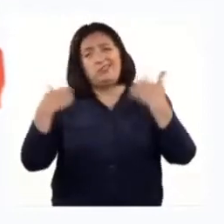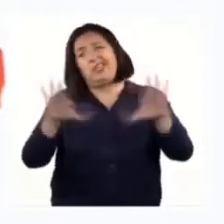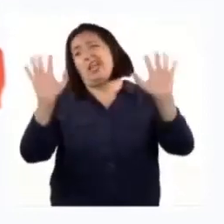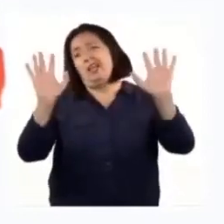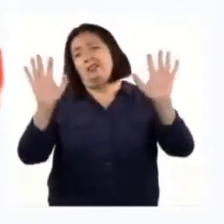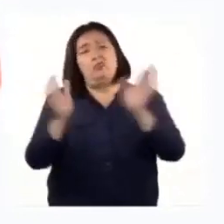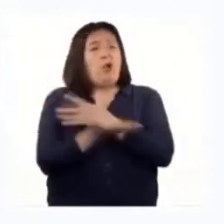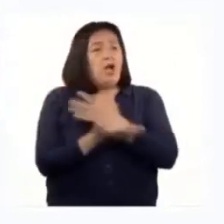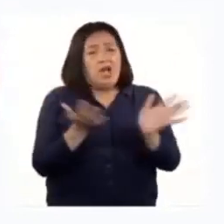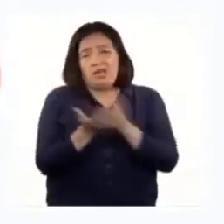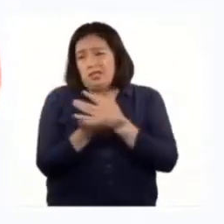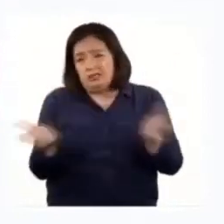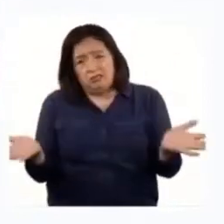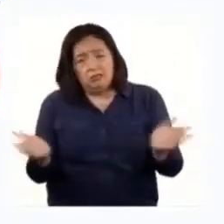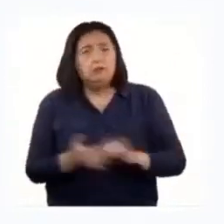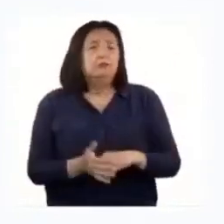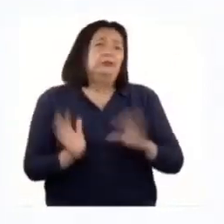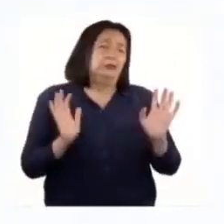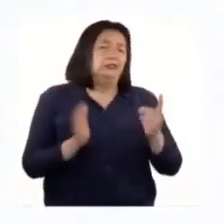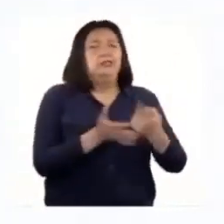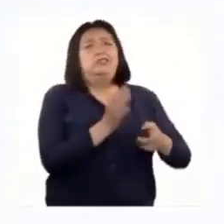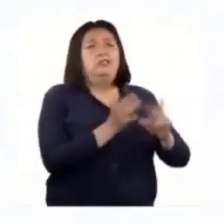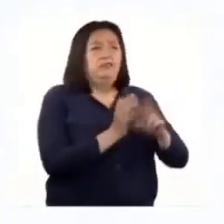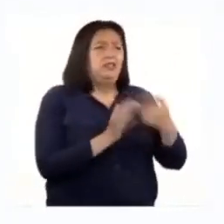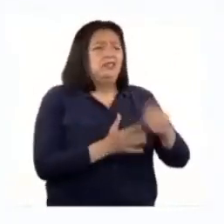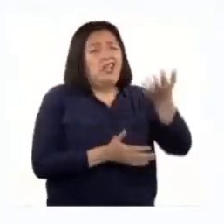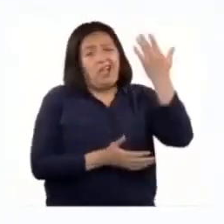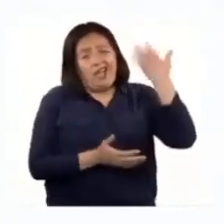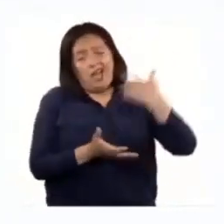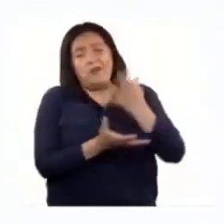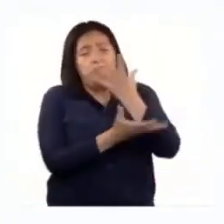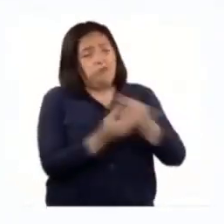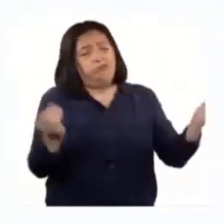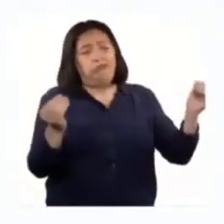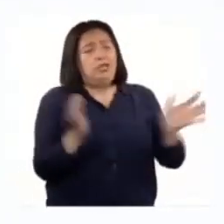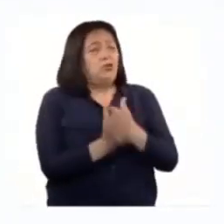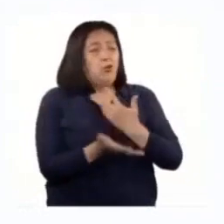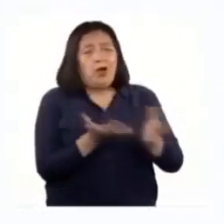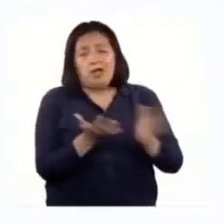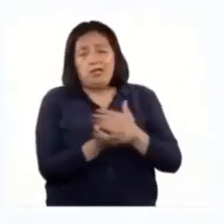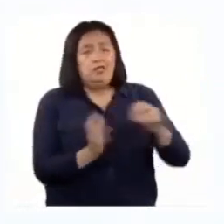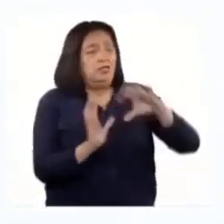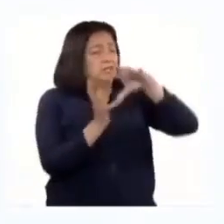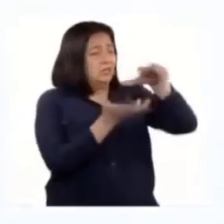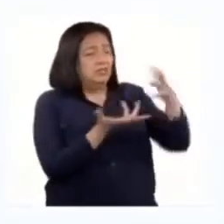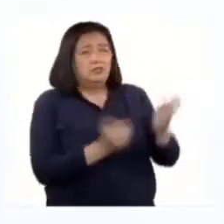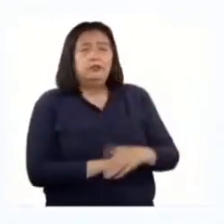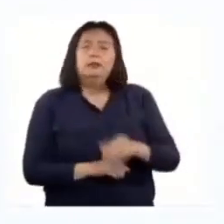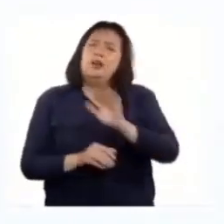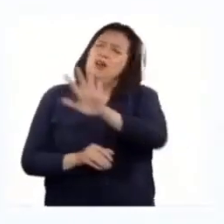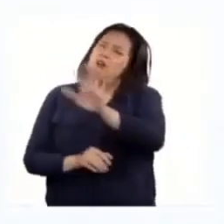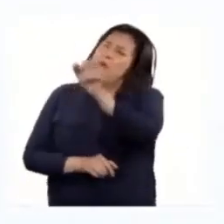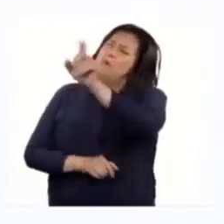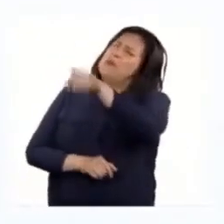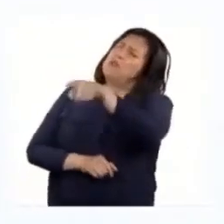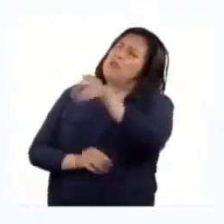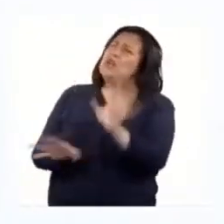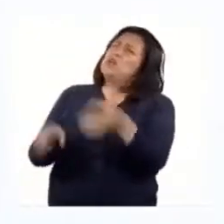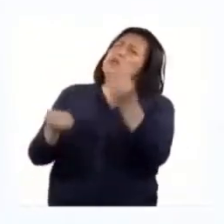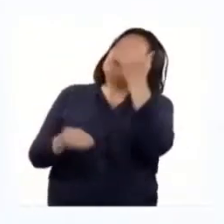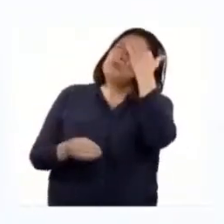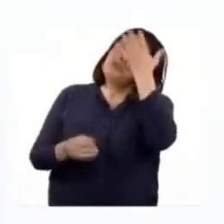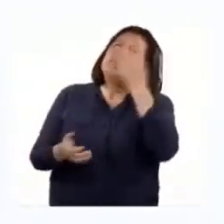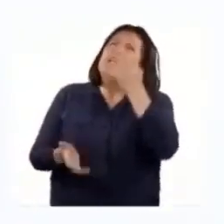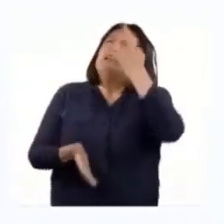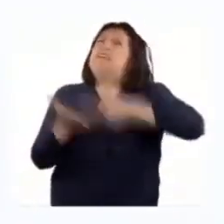están extintos, es decir, que ya desaparecieron de la Tierra. Una pregunta, ¿cómo podemos